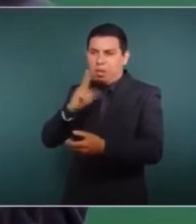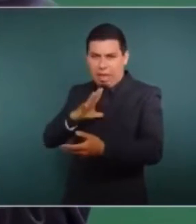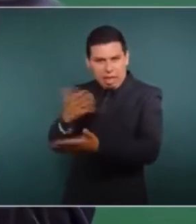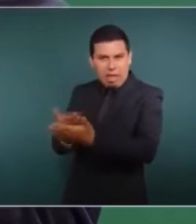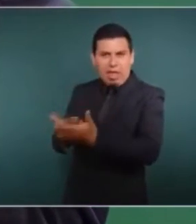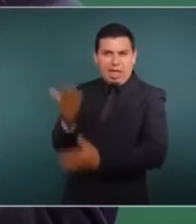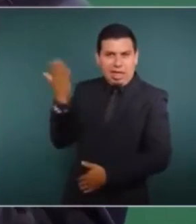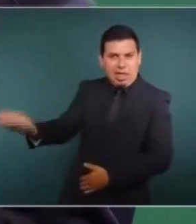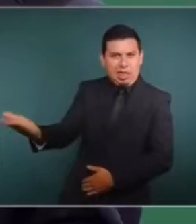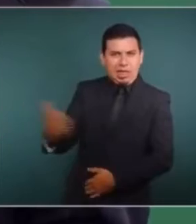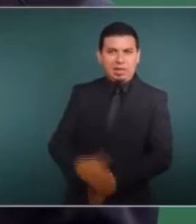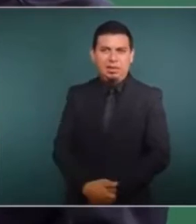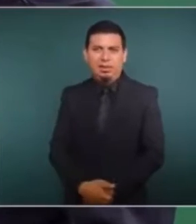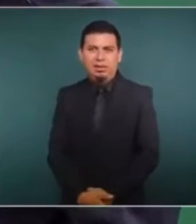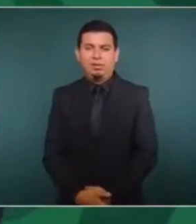claro,